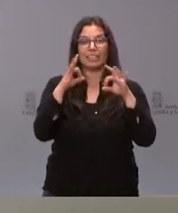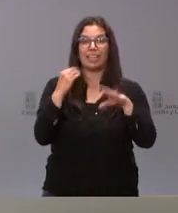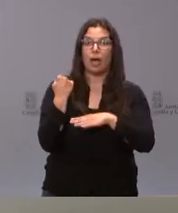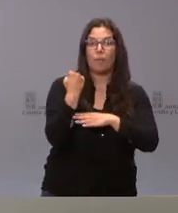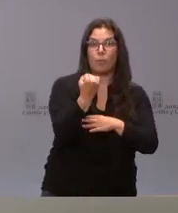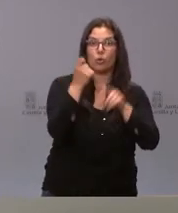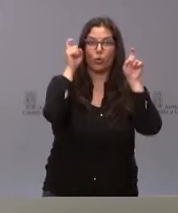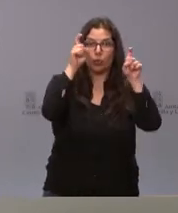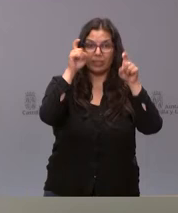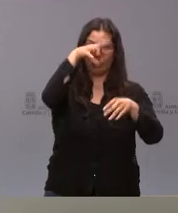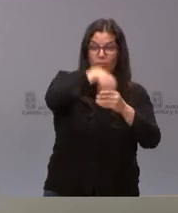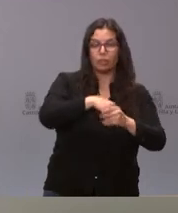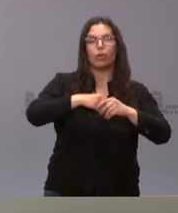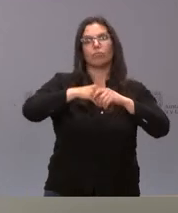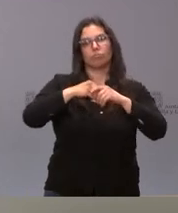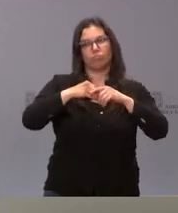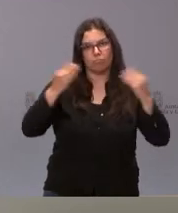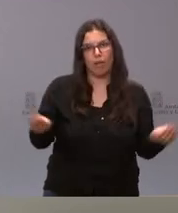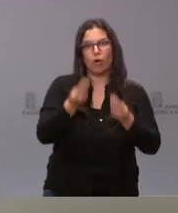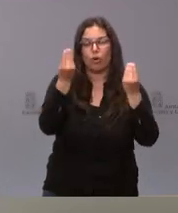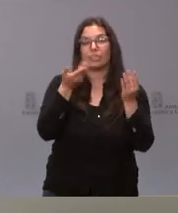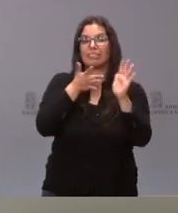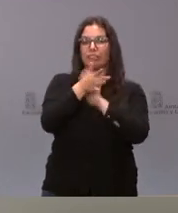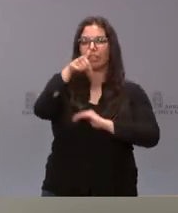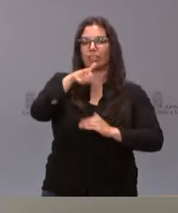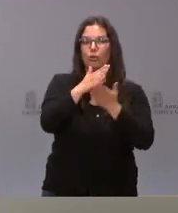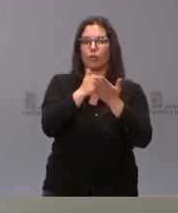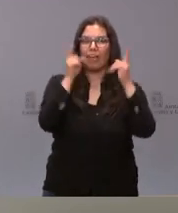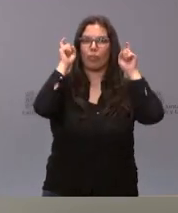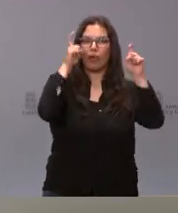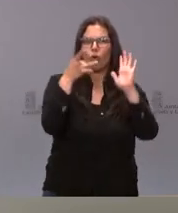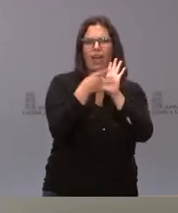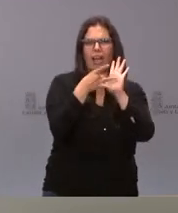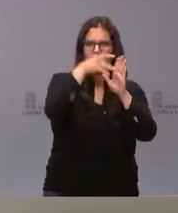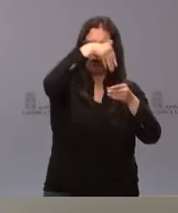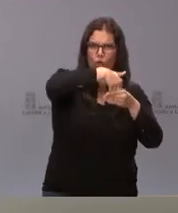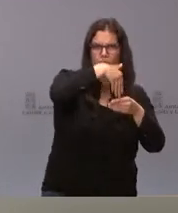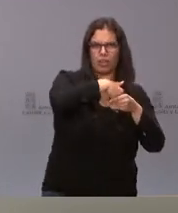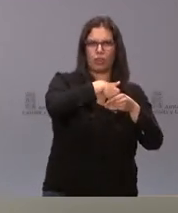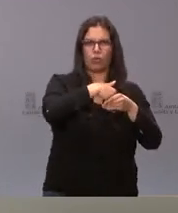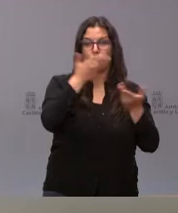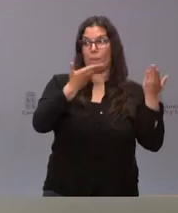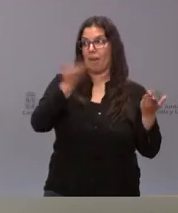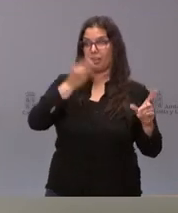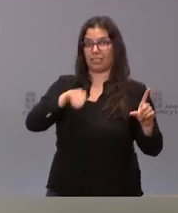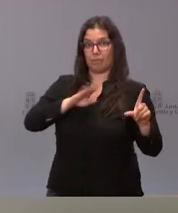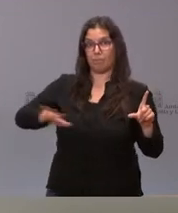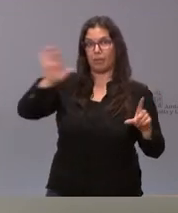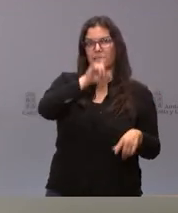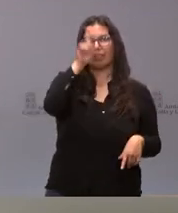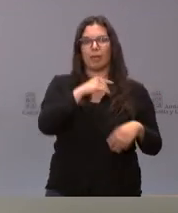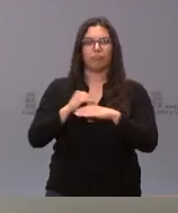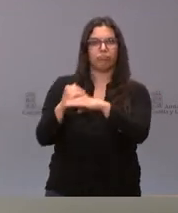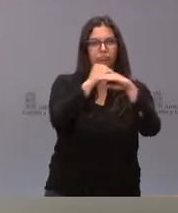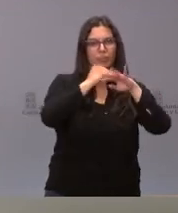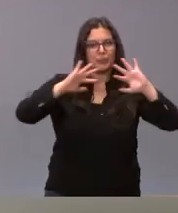en el ámbito educativo. No solamente nuestra comunidad tiene una educación de calidad dentro del contexto español, sino de equidad y, además,